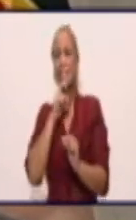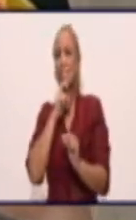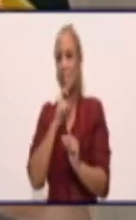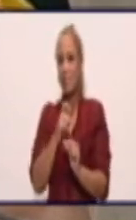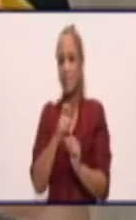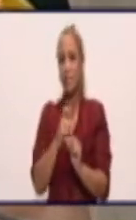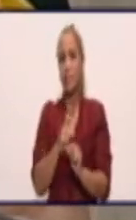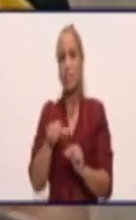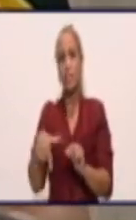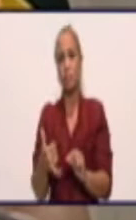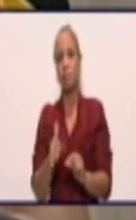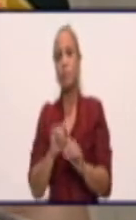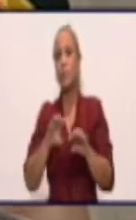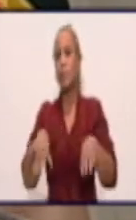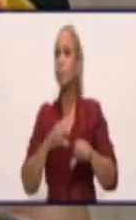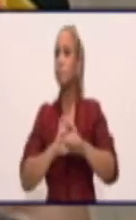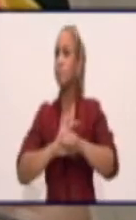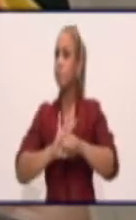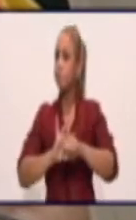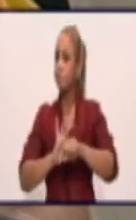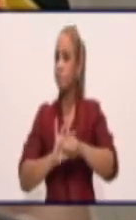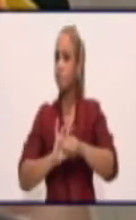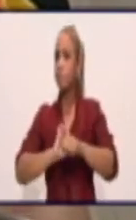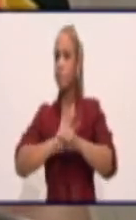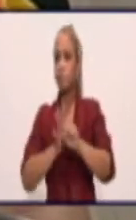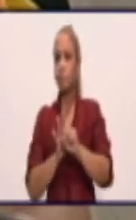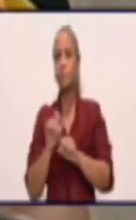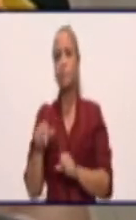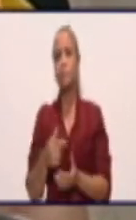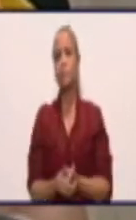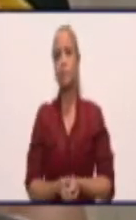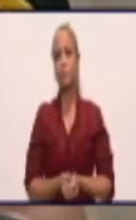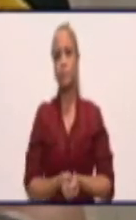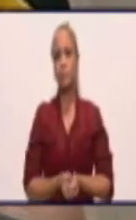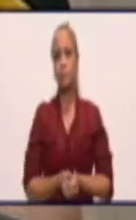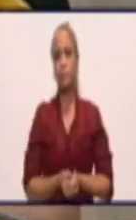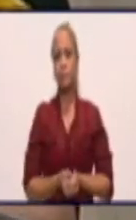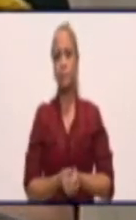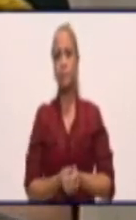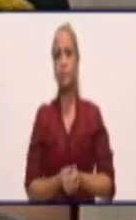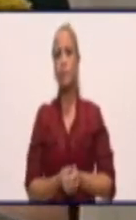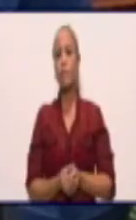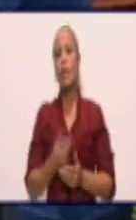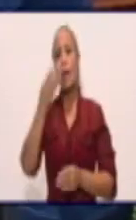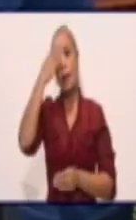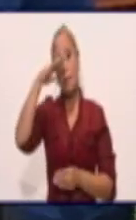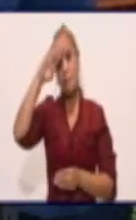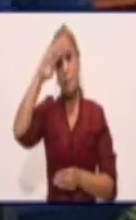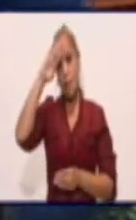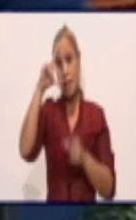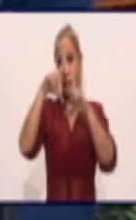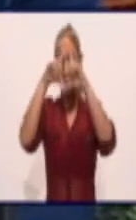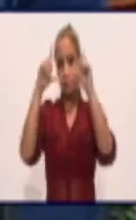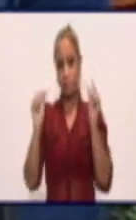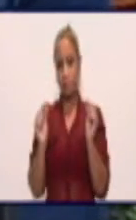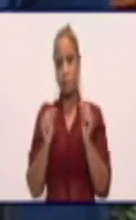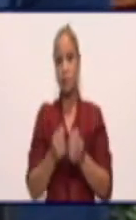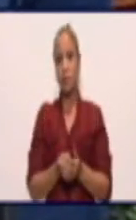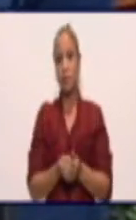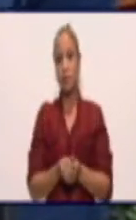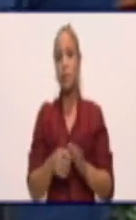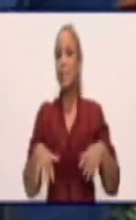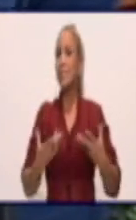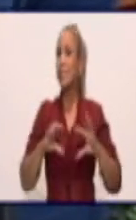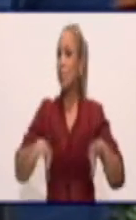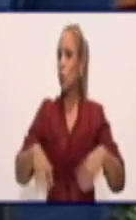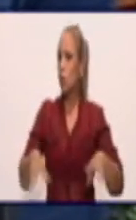epidemia y nosotros no estamos alejados de esa situación. El país atraviesa por una de las